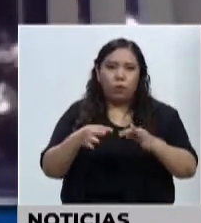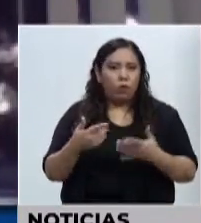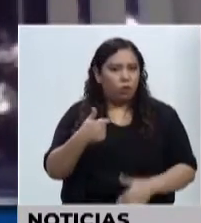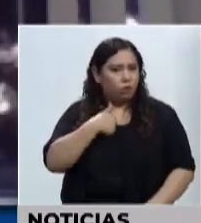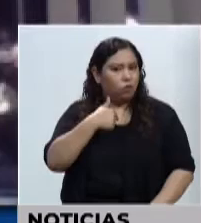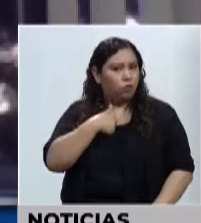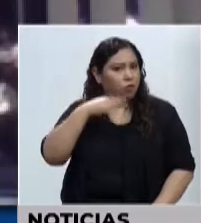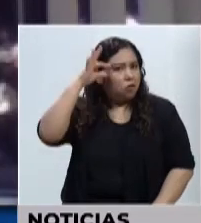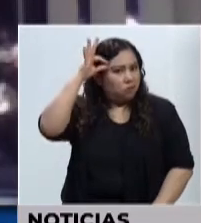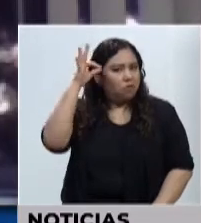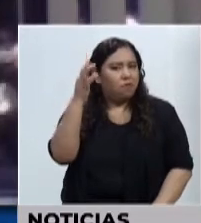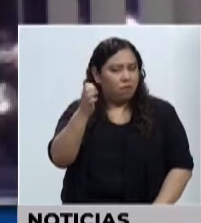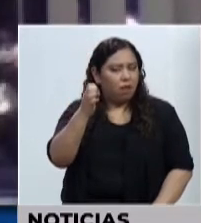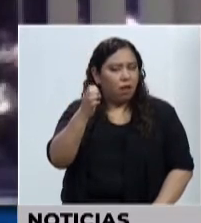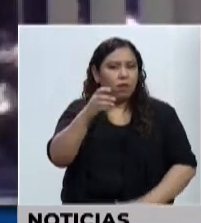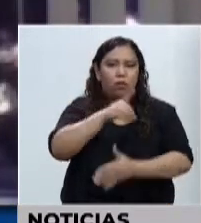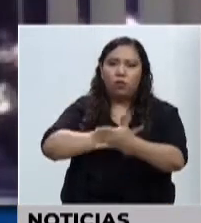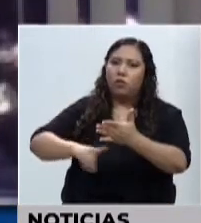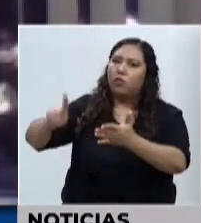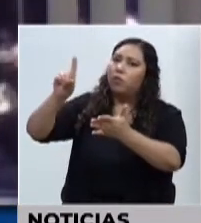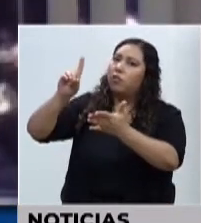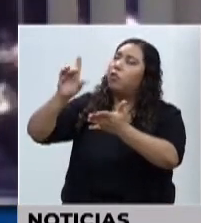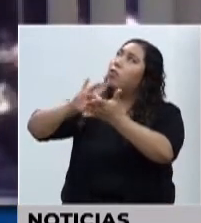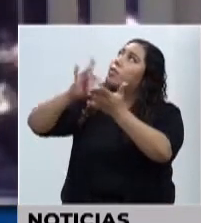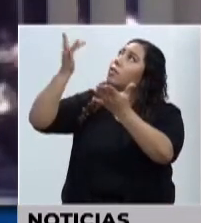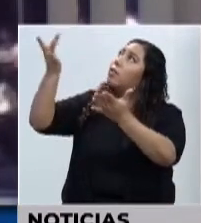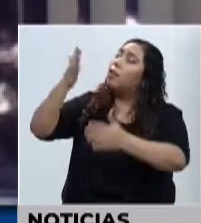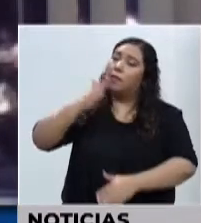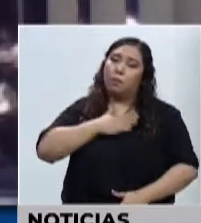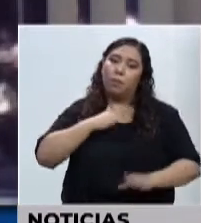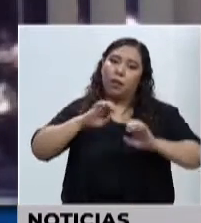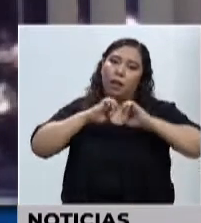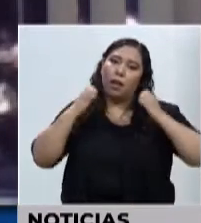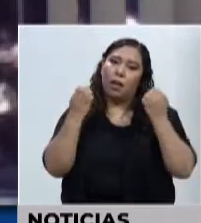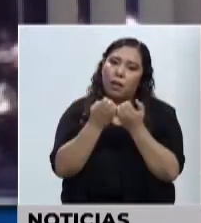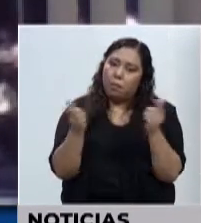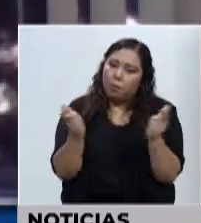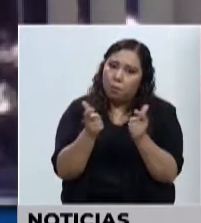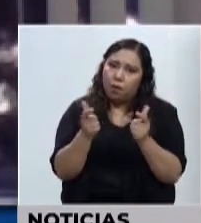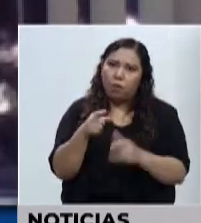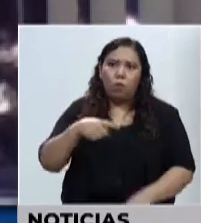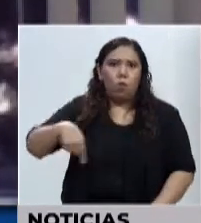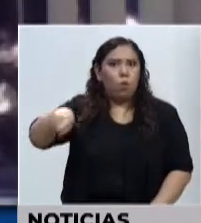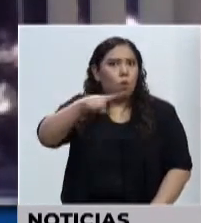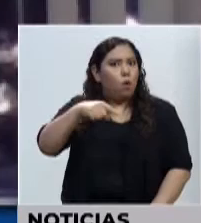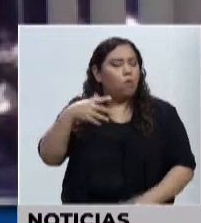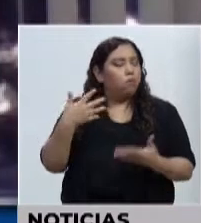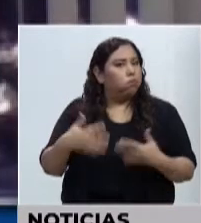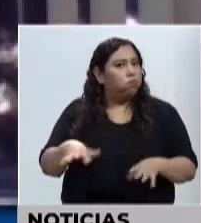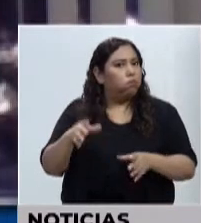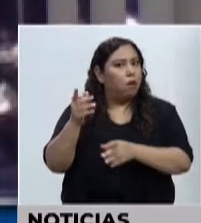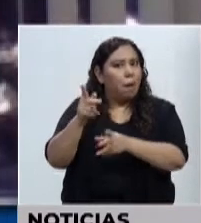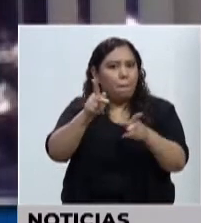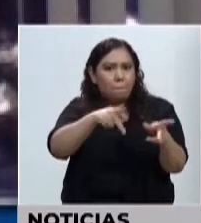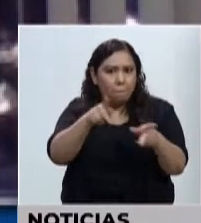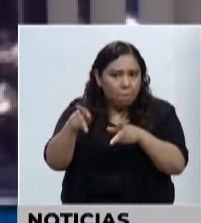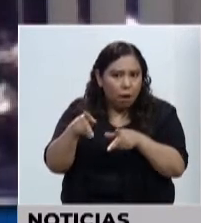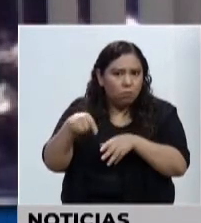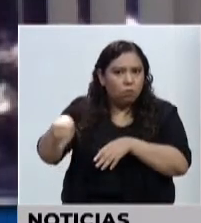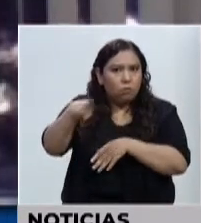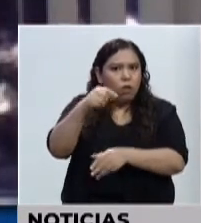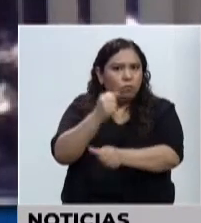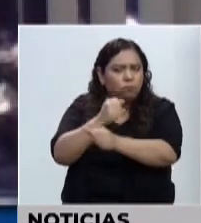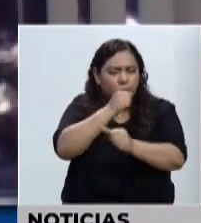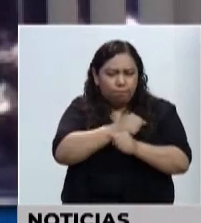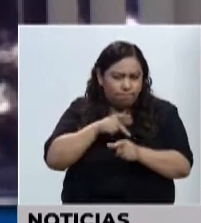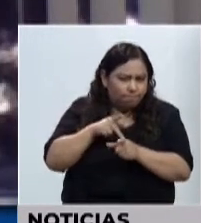que decir gracias a Dios. Tengo un equipo pequeño que me acompaña, pero un equipo extraordinario, porque esto no es de ninguna